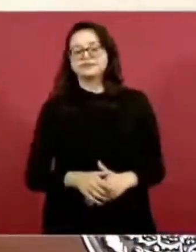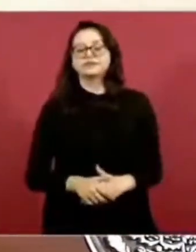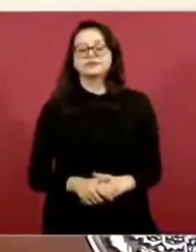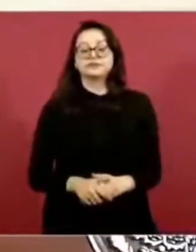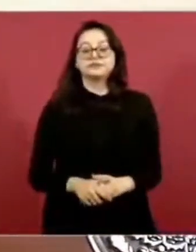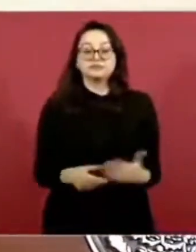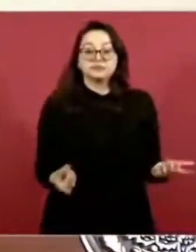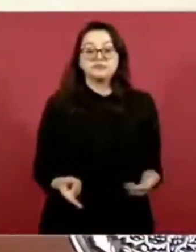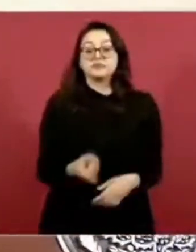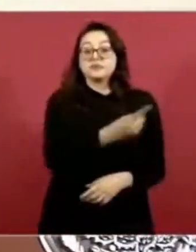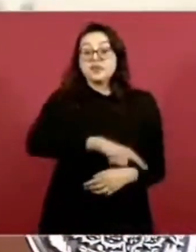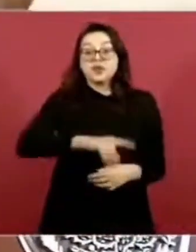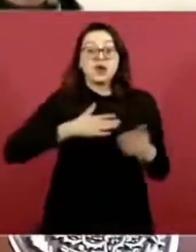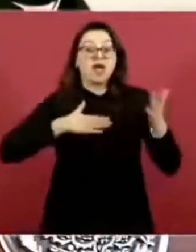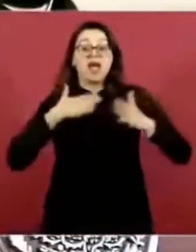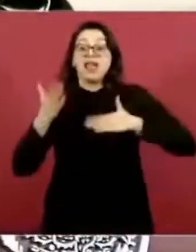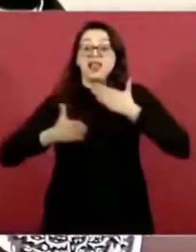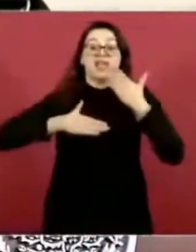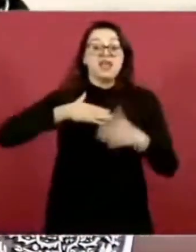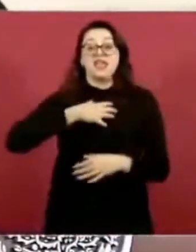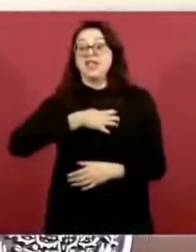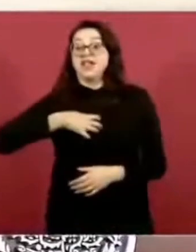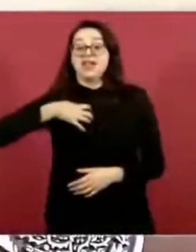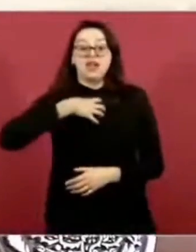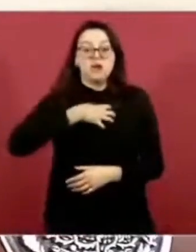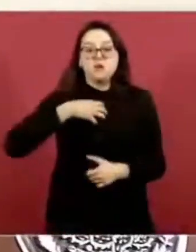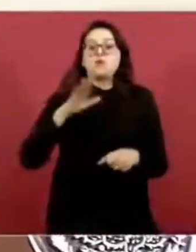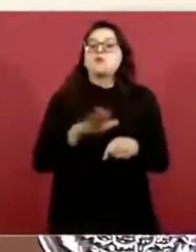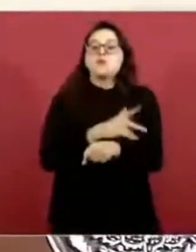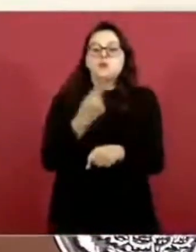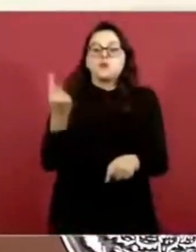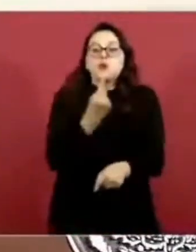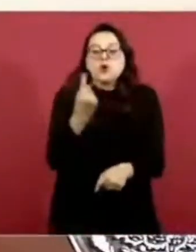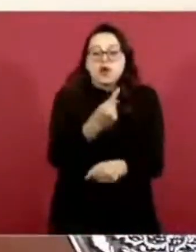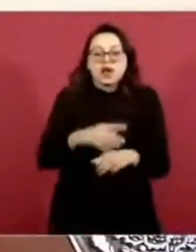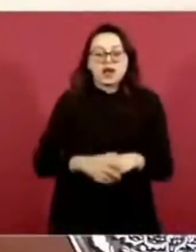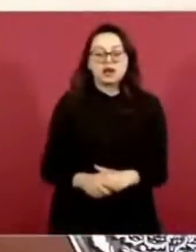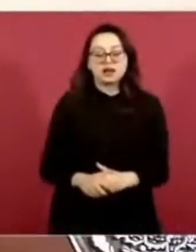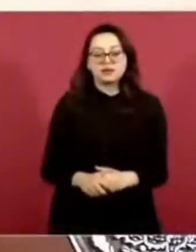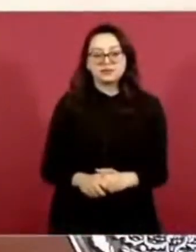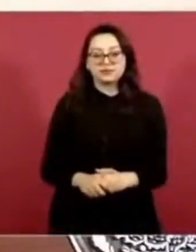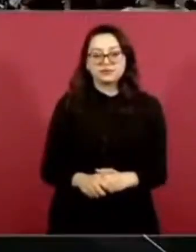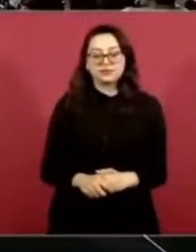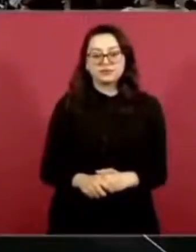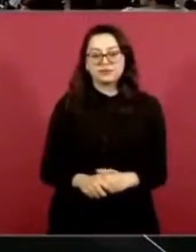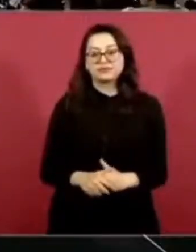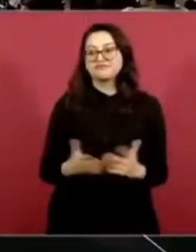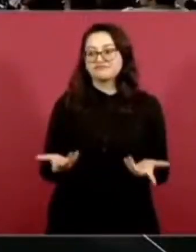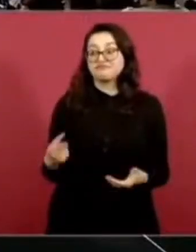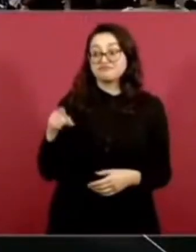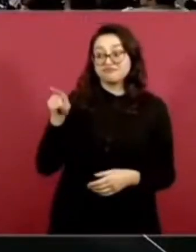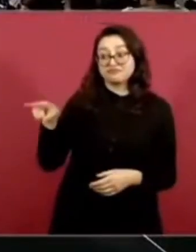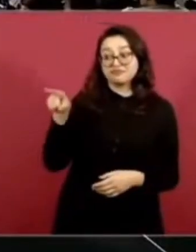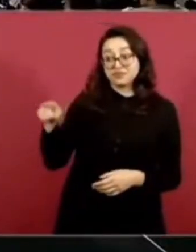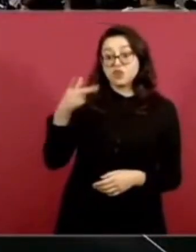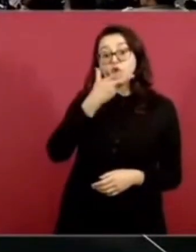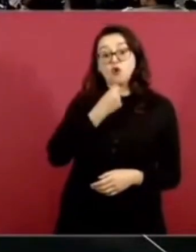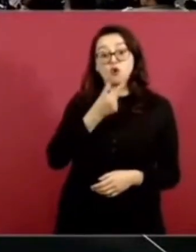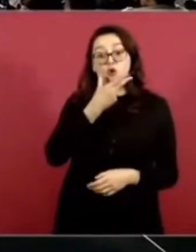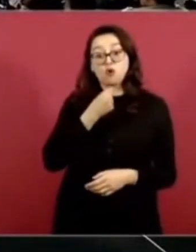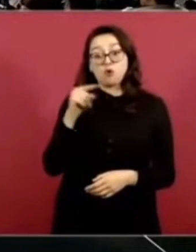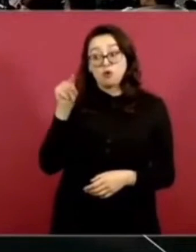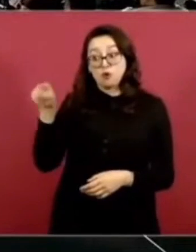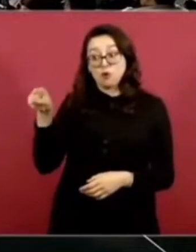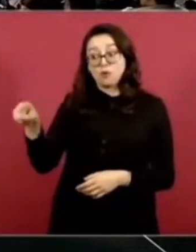¿por qué? Porque el triunfo en